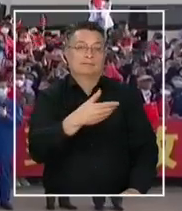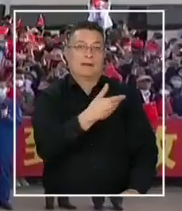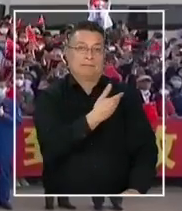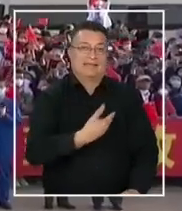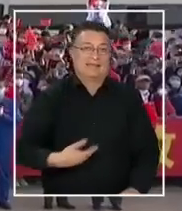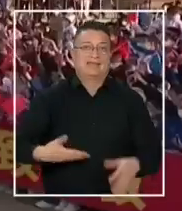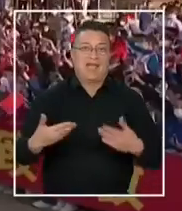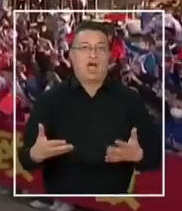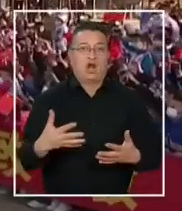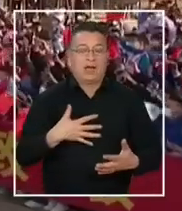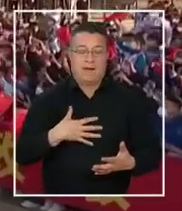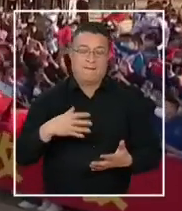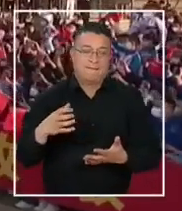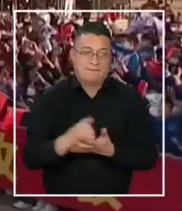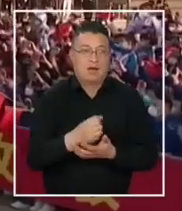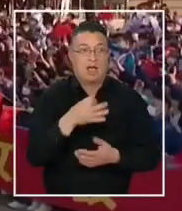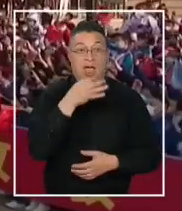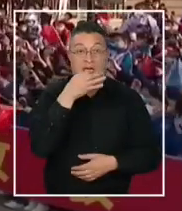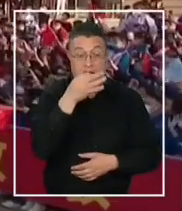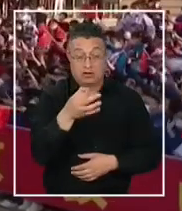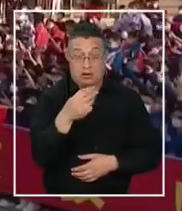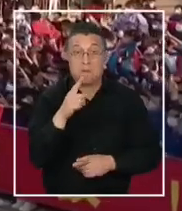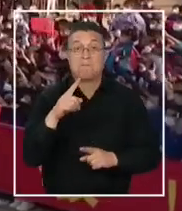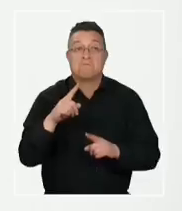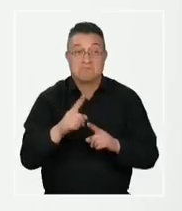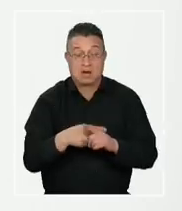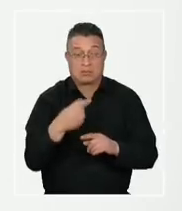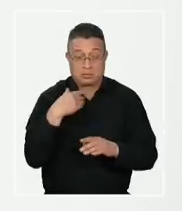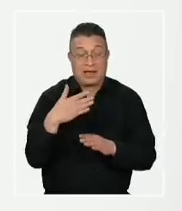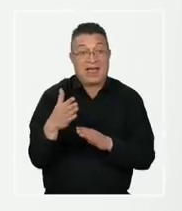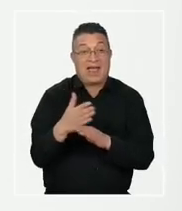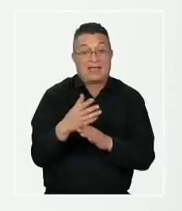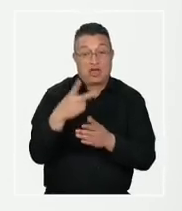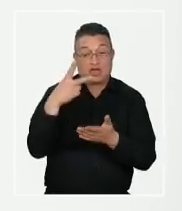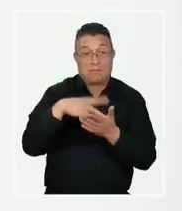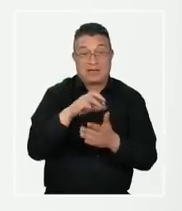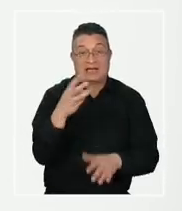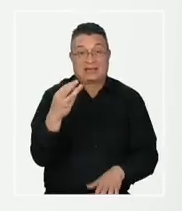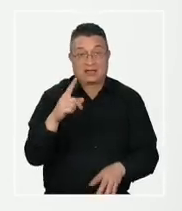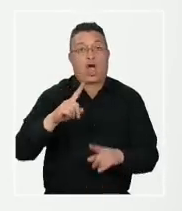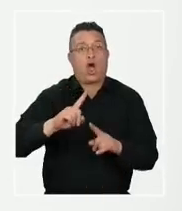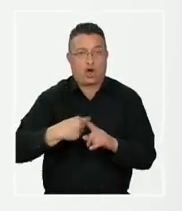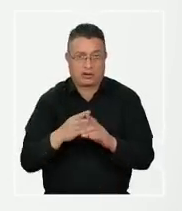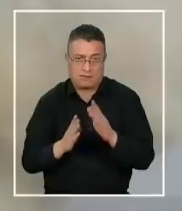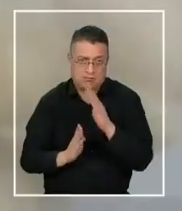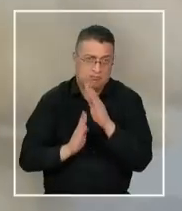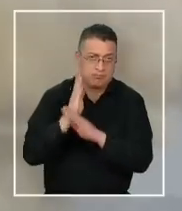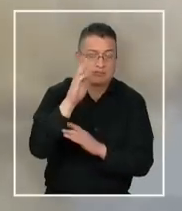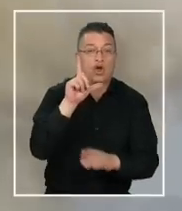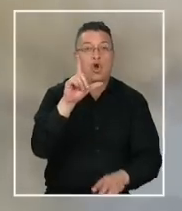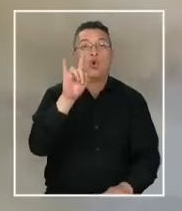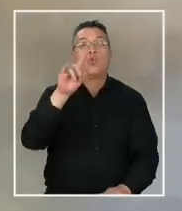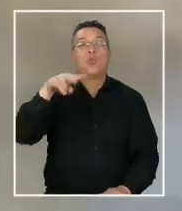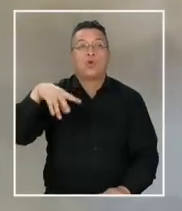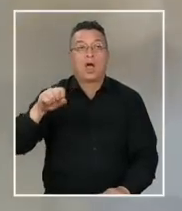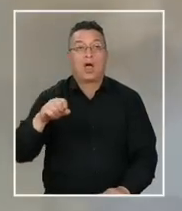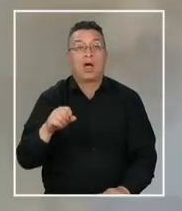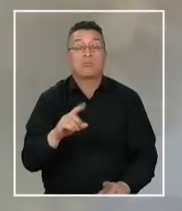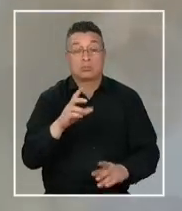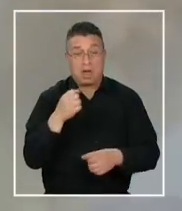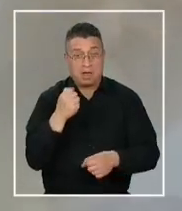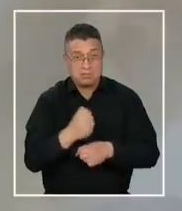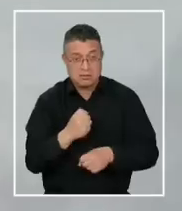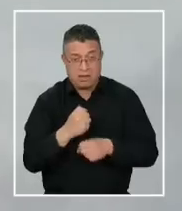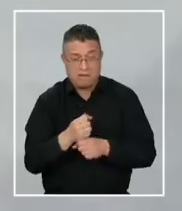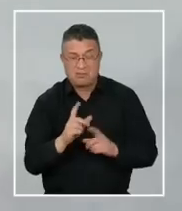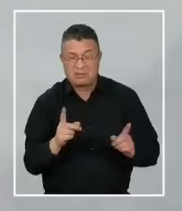y que prometen ya una misión tripulada a la Luna para antes de 2030. Y si usted alguna vez siente que su trabajo no